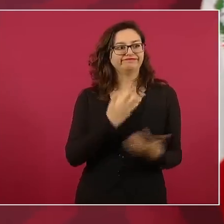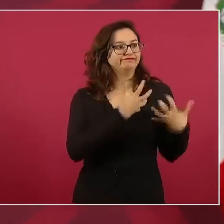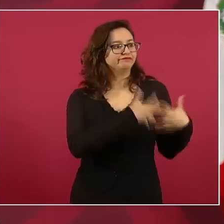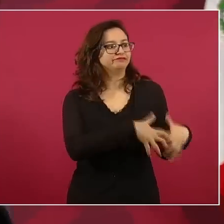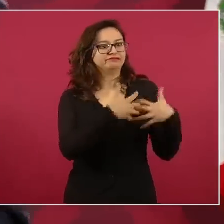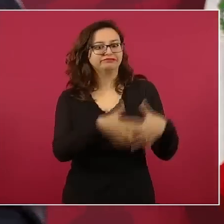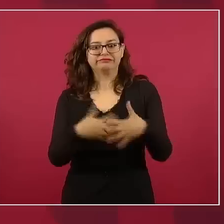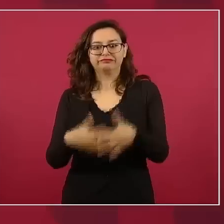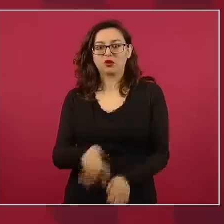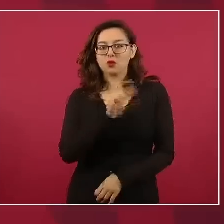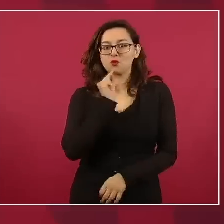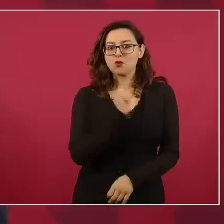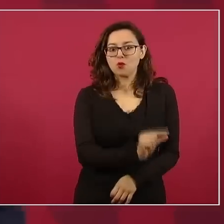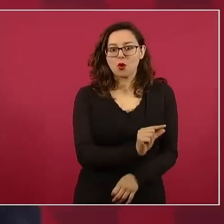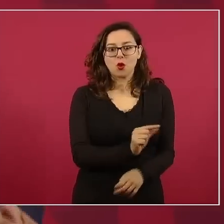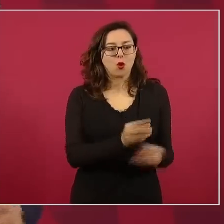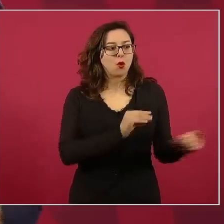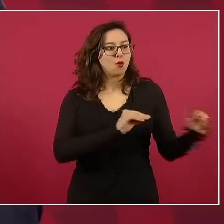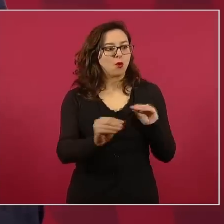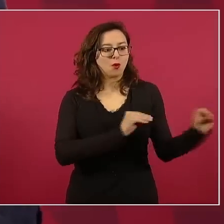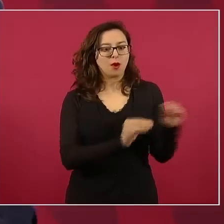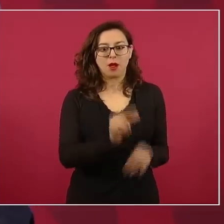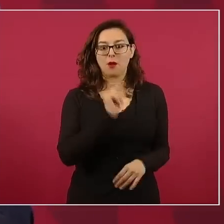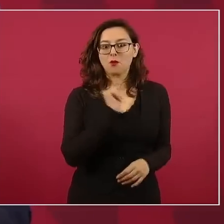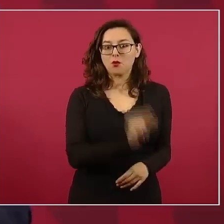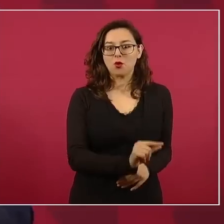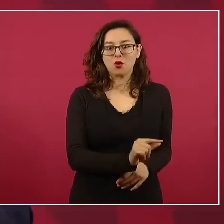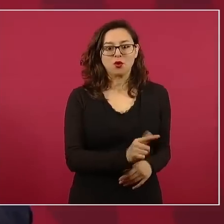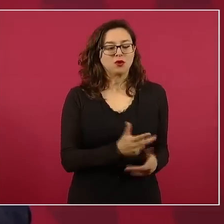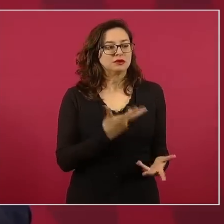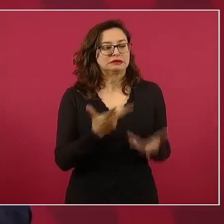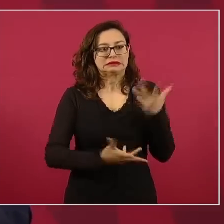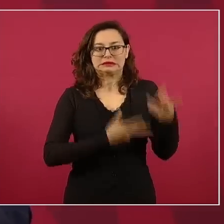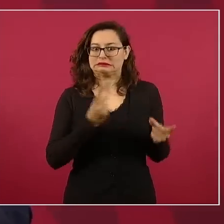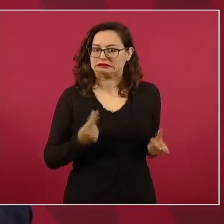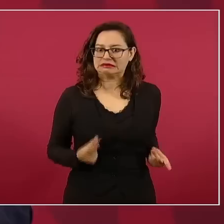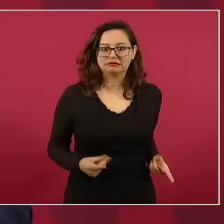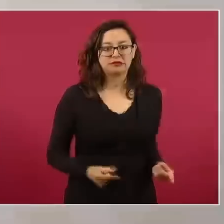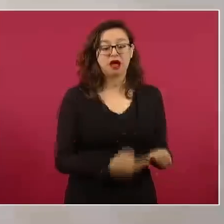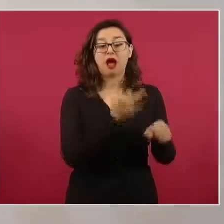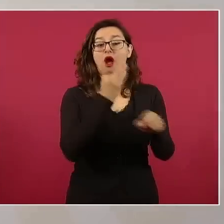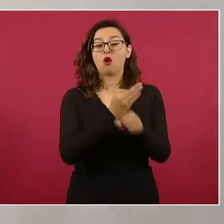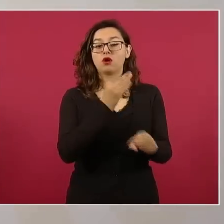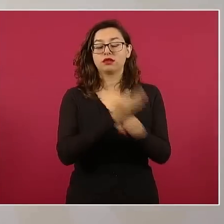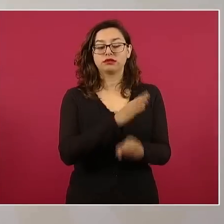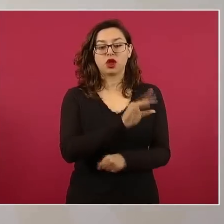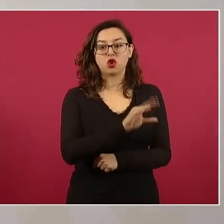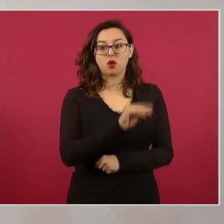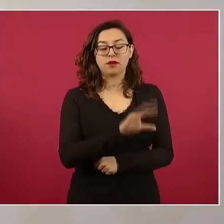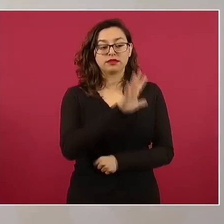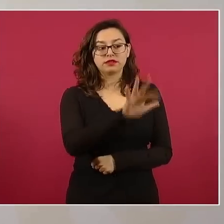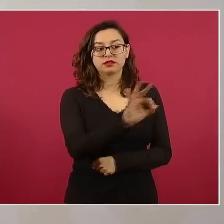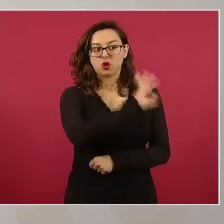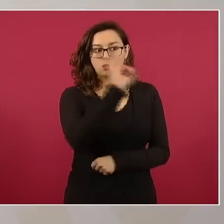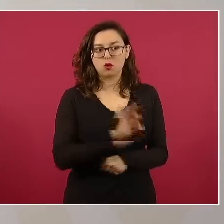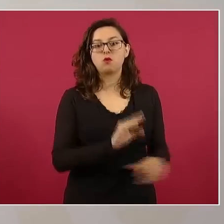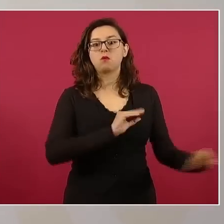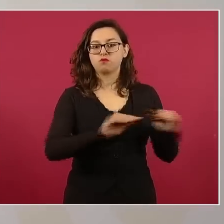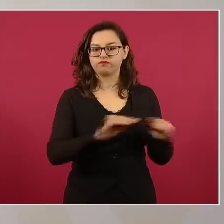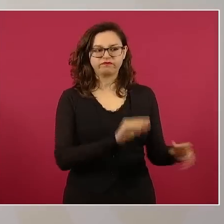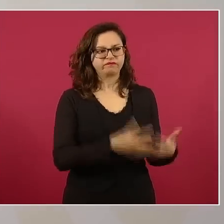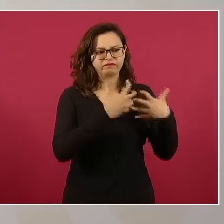vendernos de gobierno a gobierno fertilizantes. A nosotros nos importa mucho